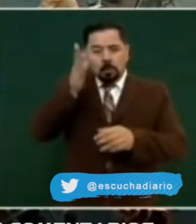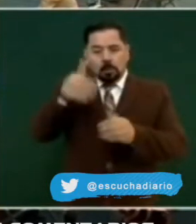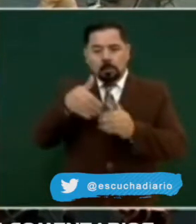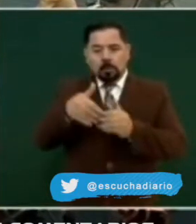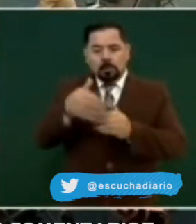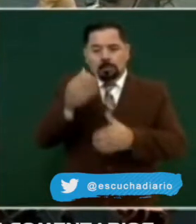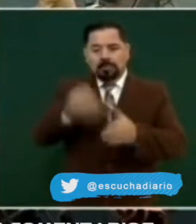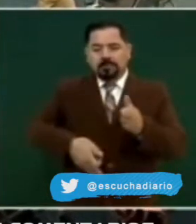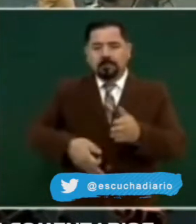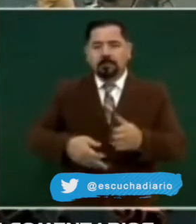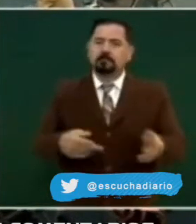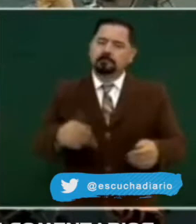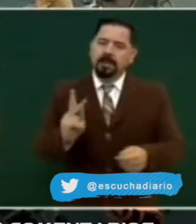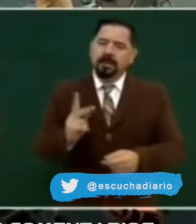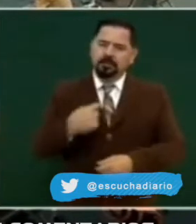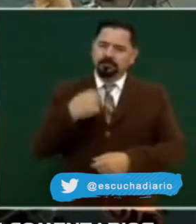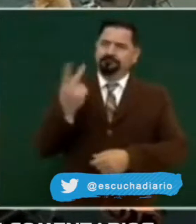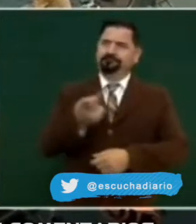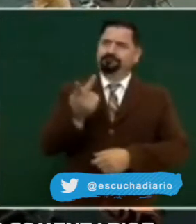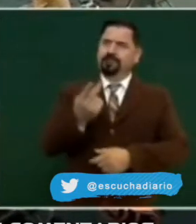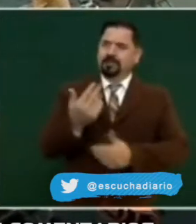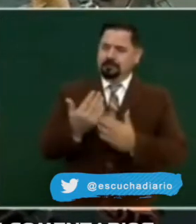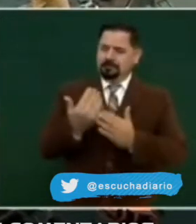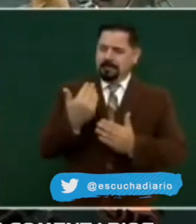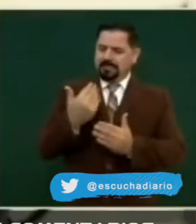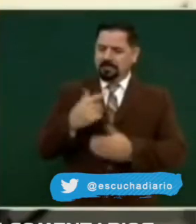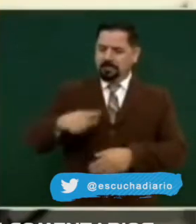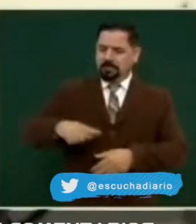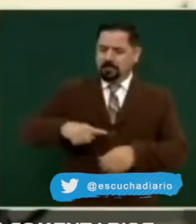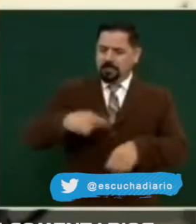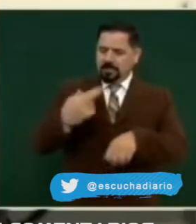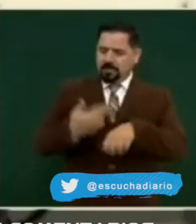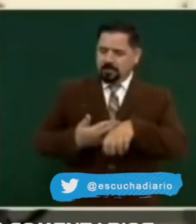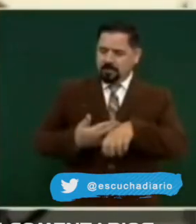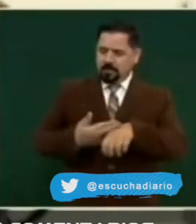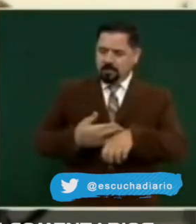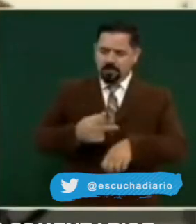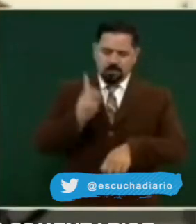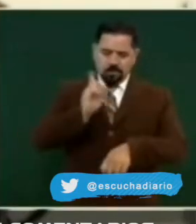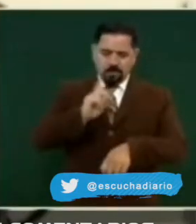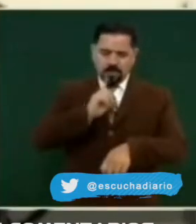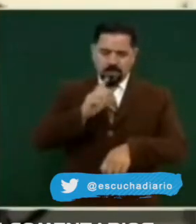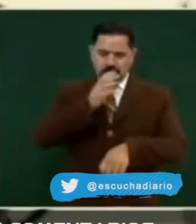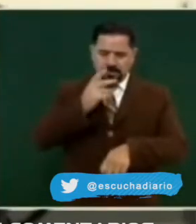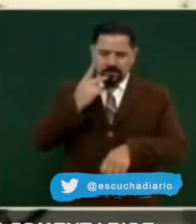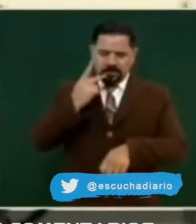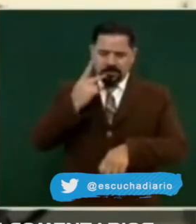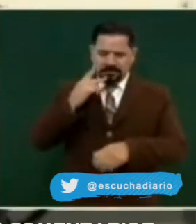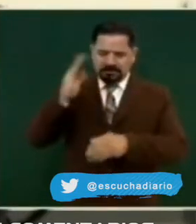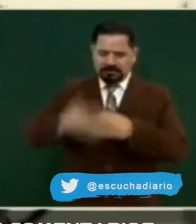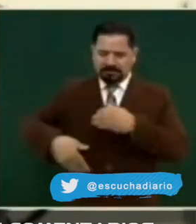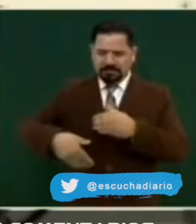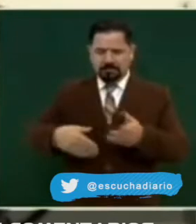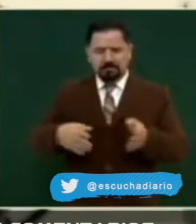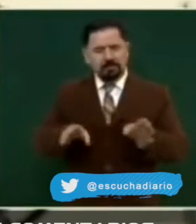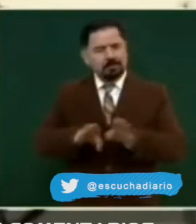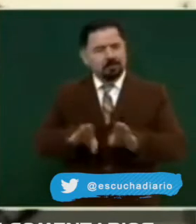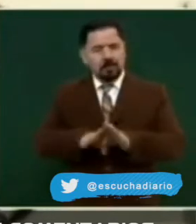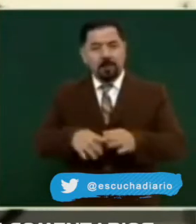¿Cómo terminó el gobierno de Claudia Pavlovich? Y a cien días de gobierno el propio